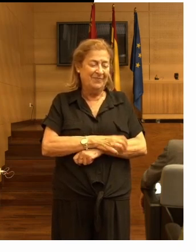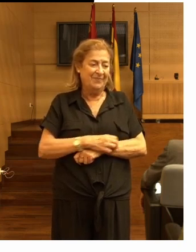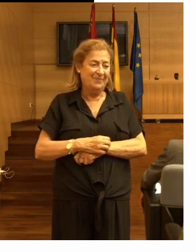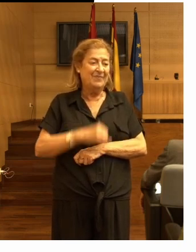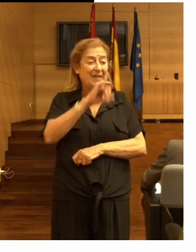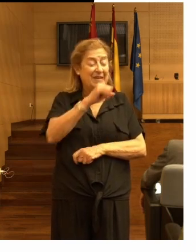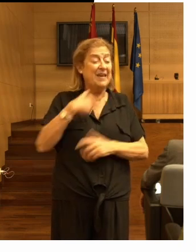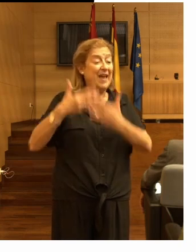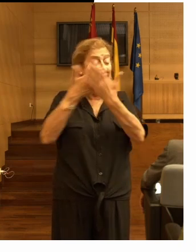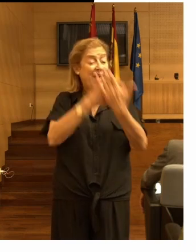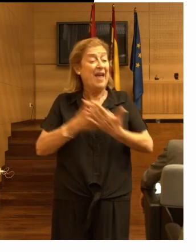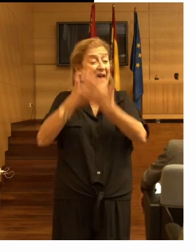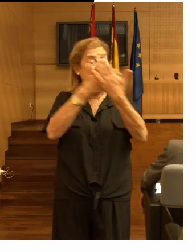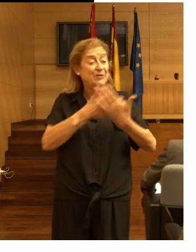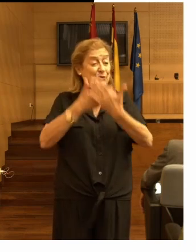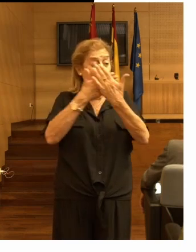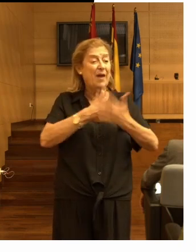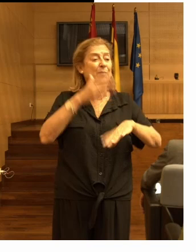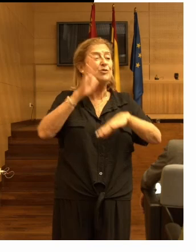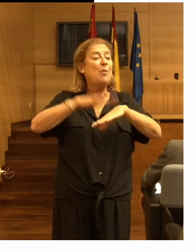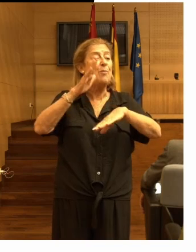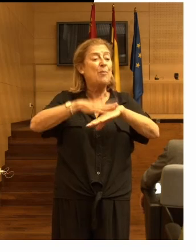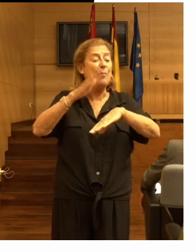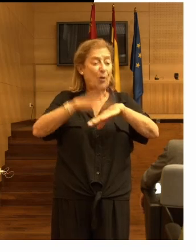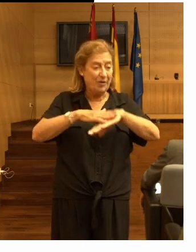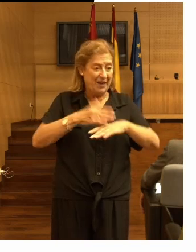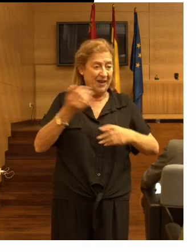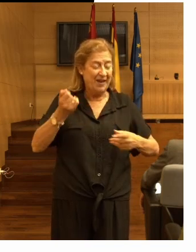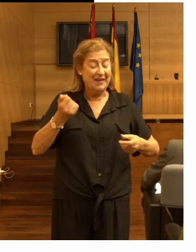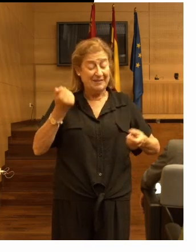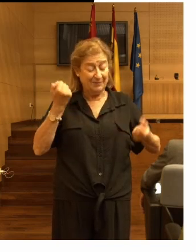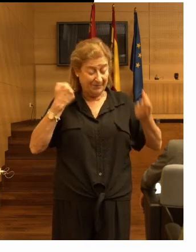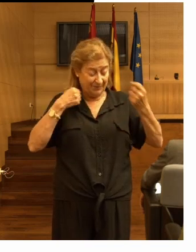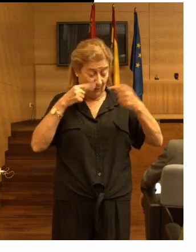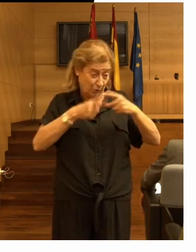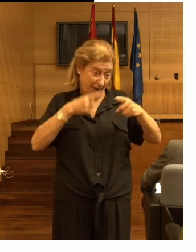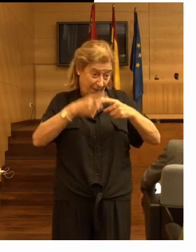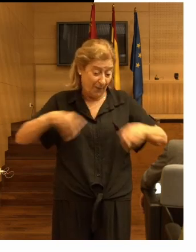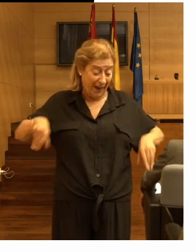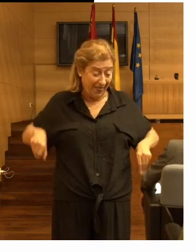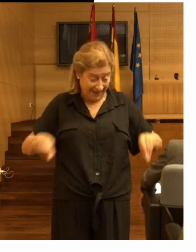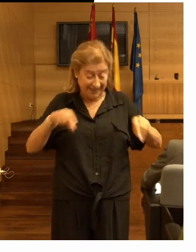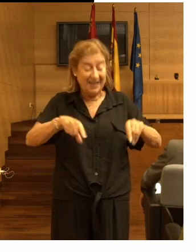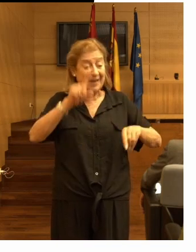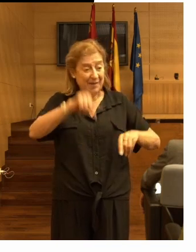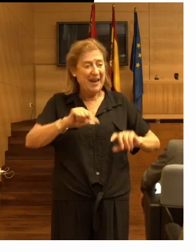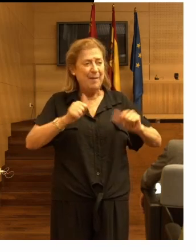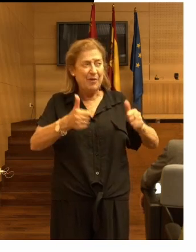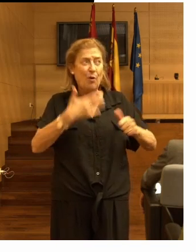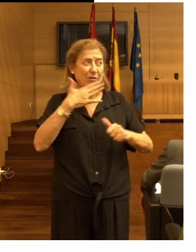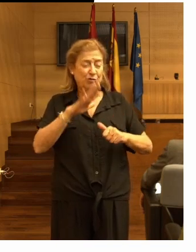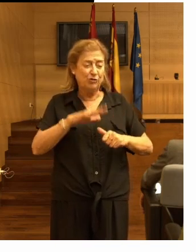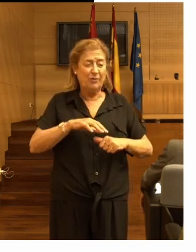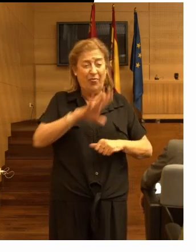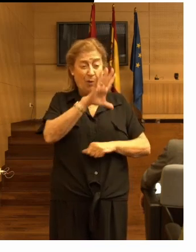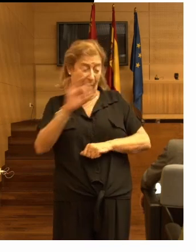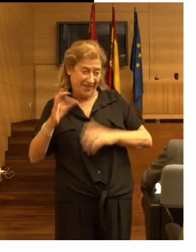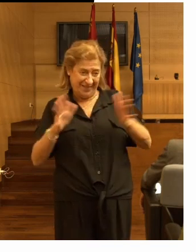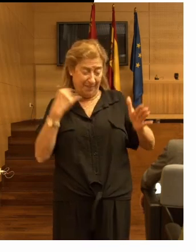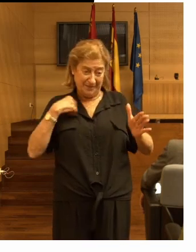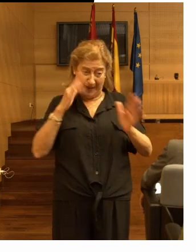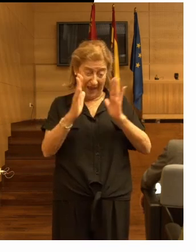estudiamos por qué se empezaron a utilizar las barandillas bueno pues esto también empezó en torno a los 50 misma época